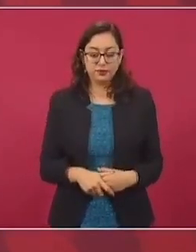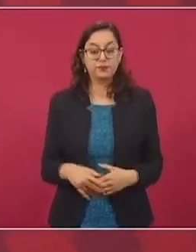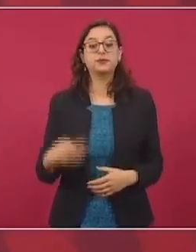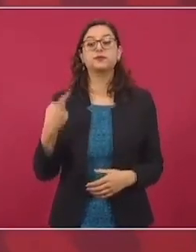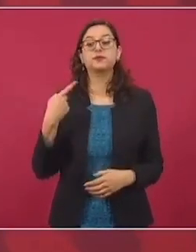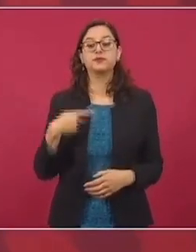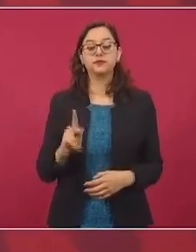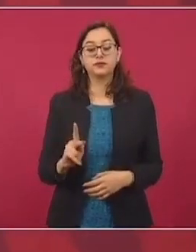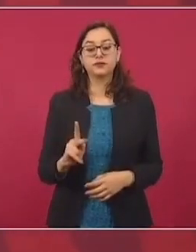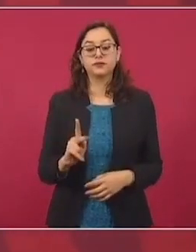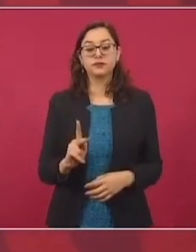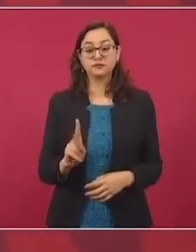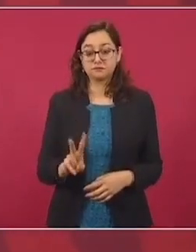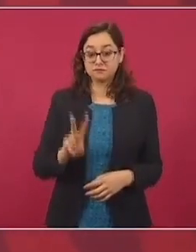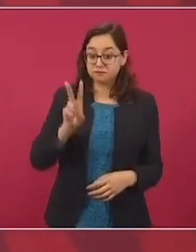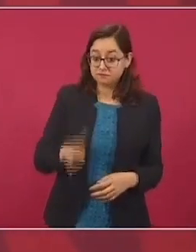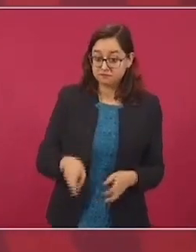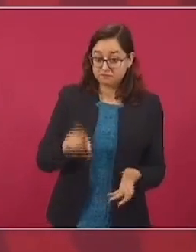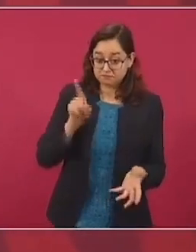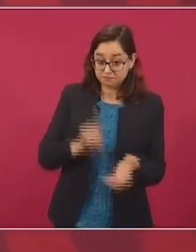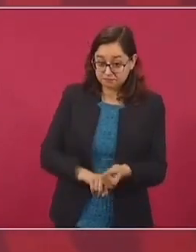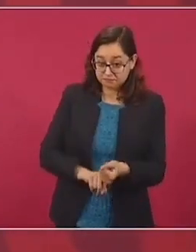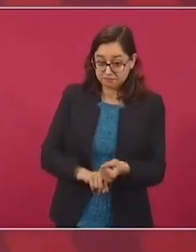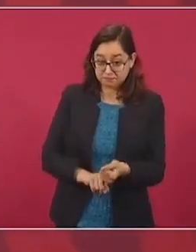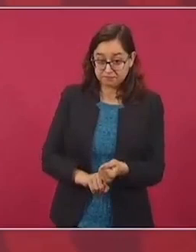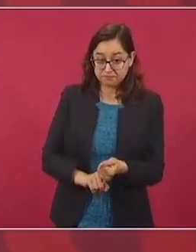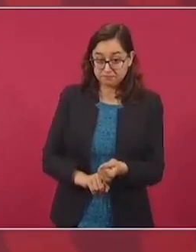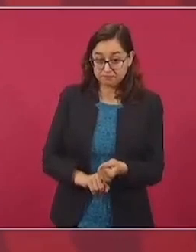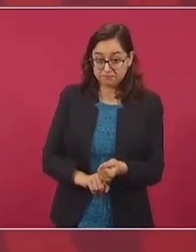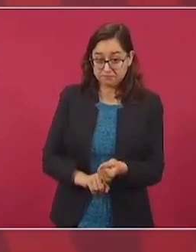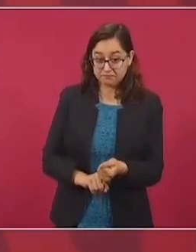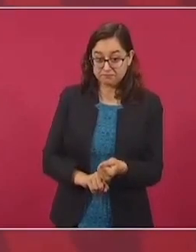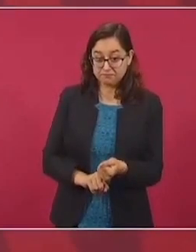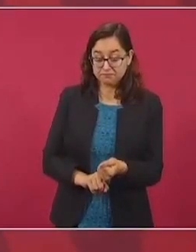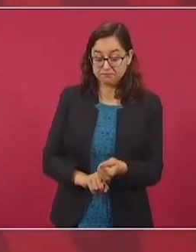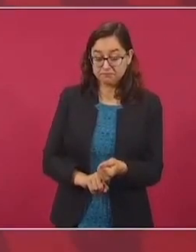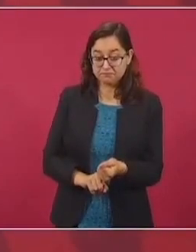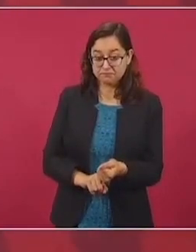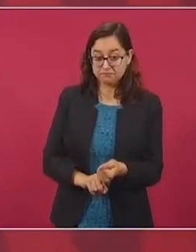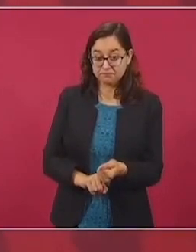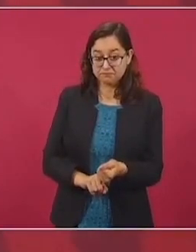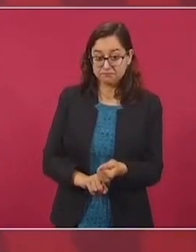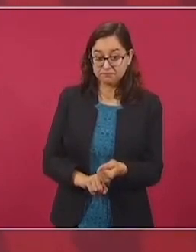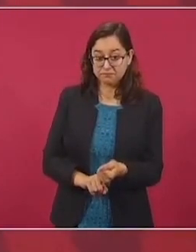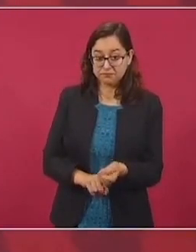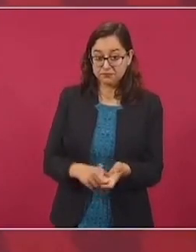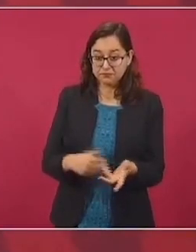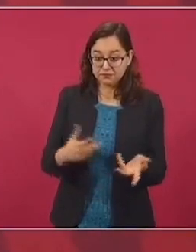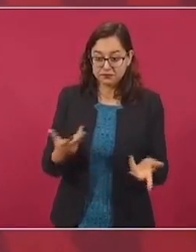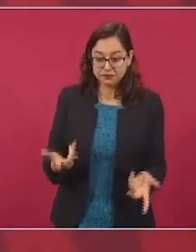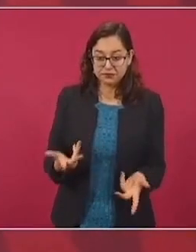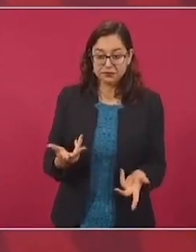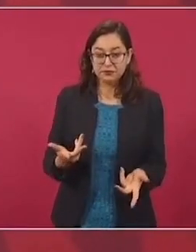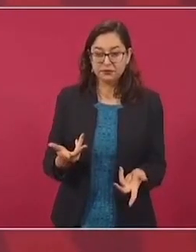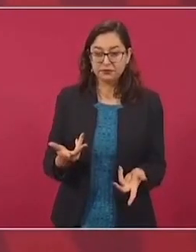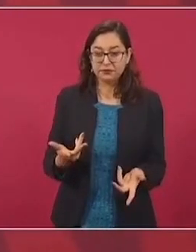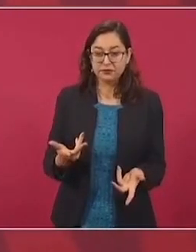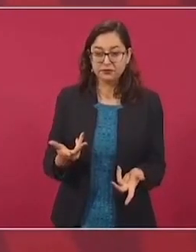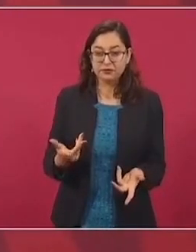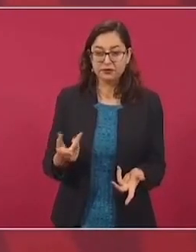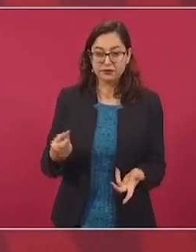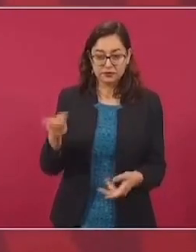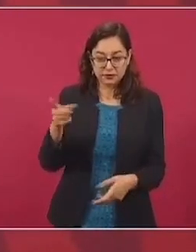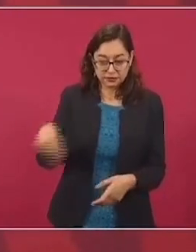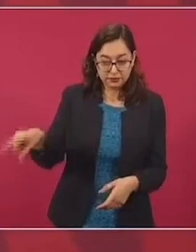no es que sinceramente les